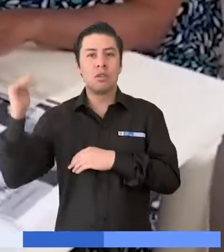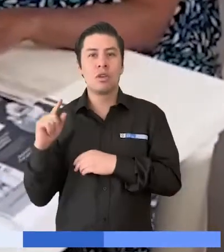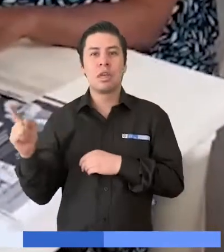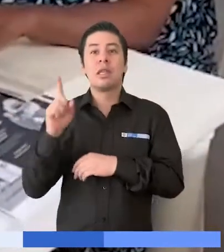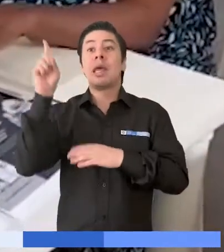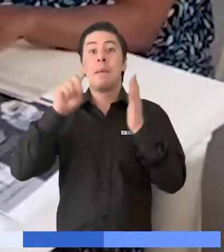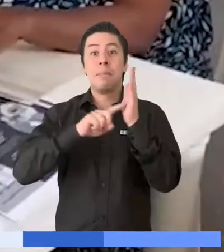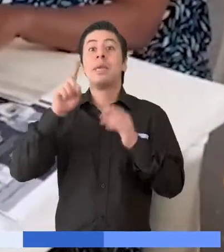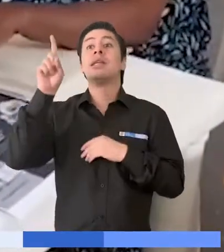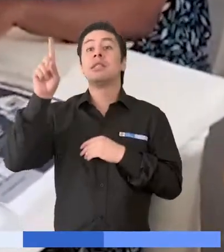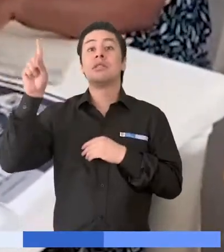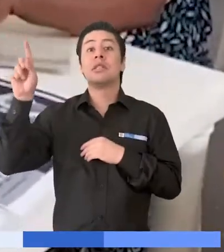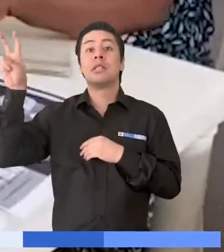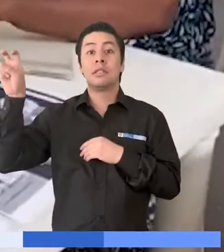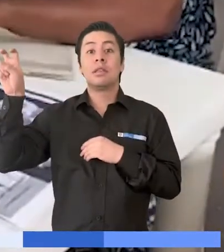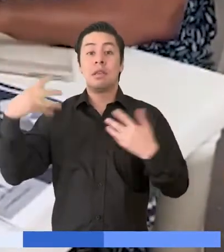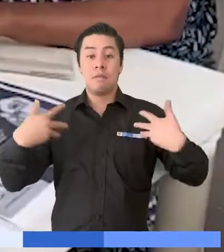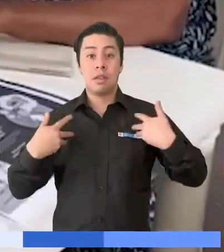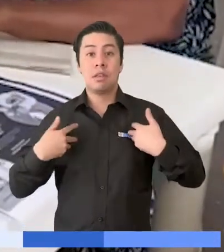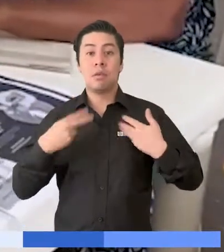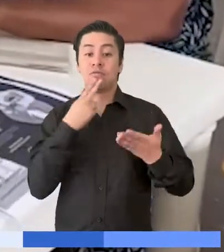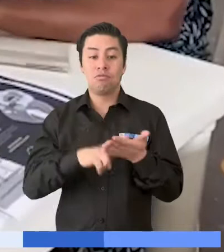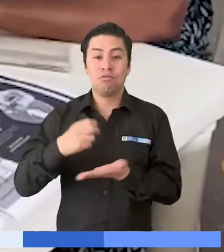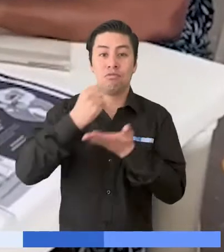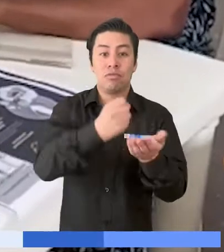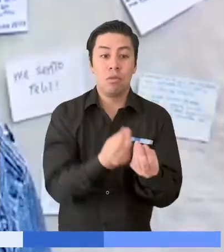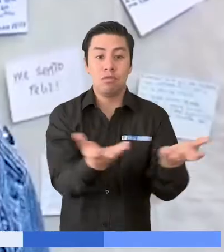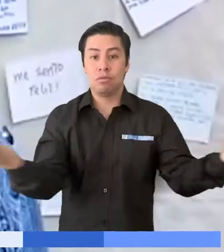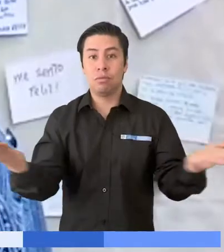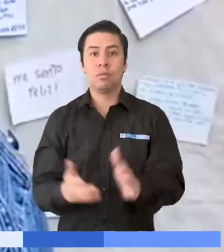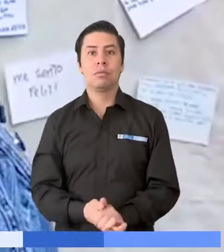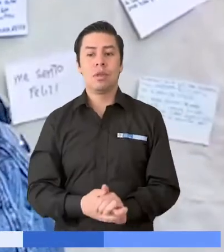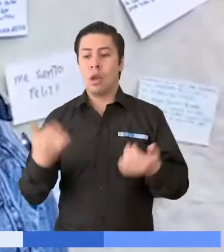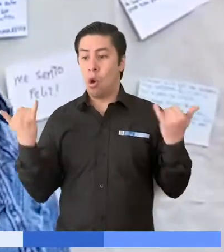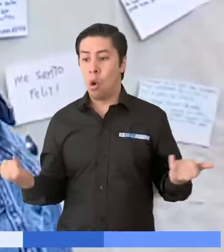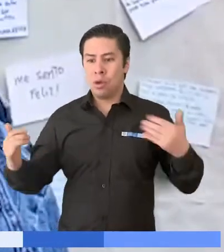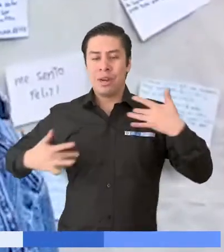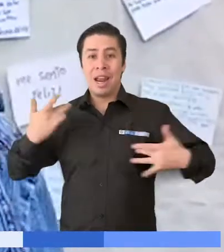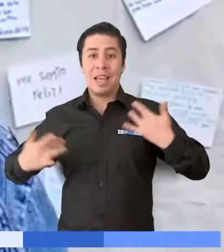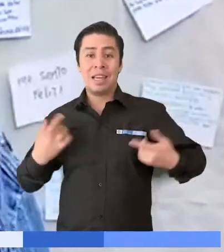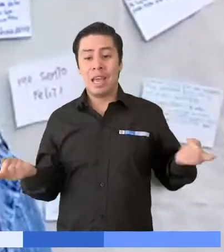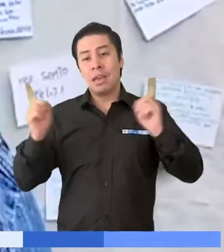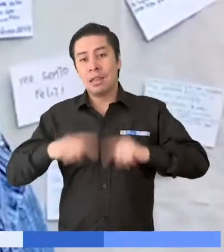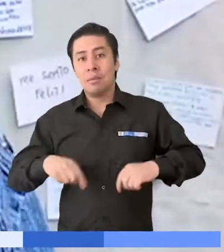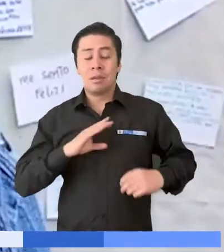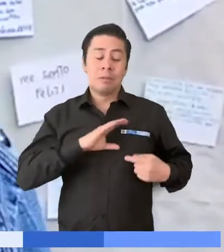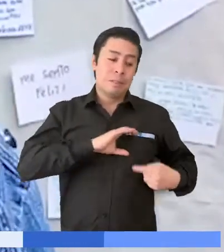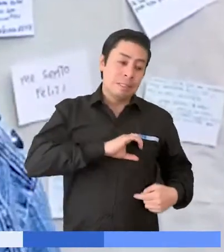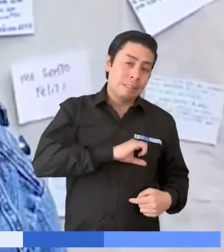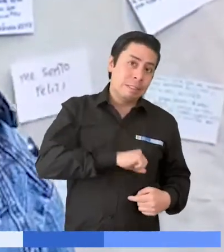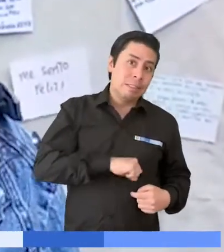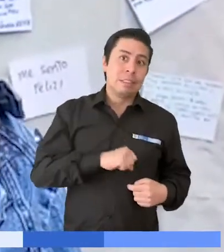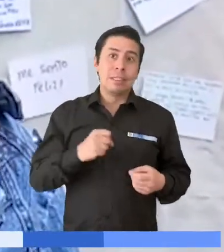.367 víctimas recibieron este recurso. Hoy con alegría y con tristeza al mismo tiempo